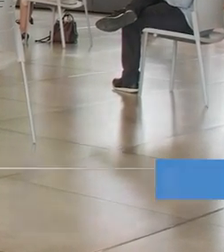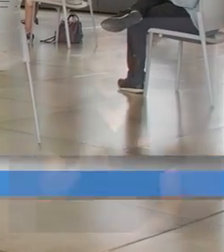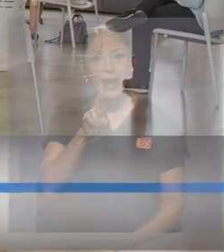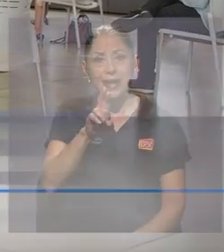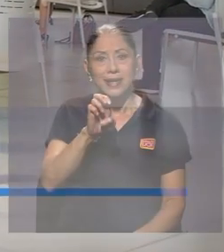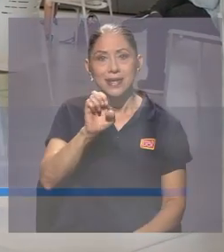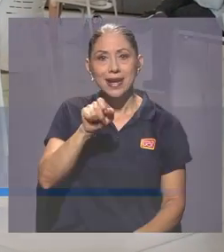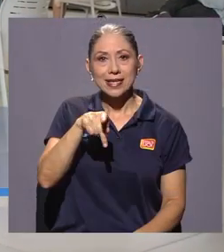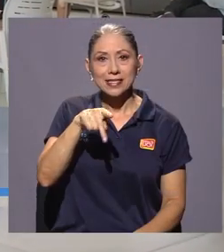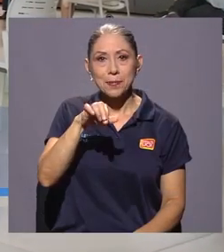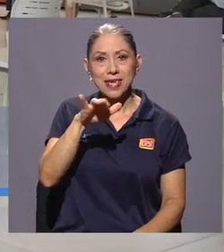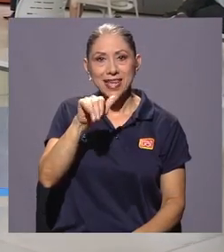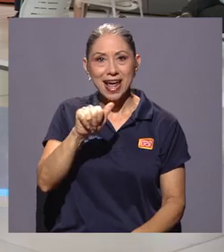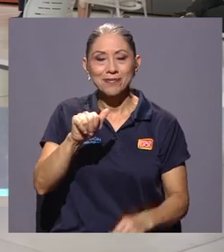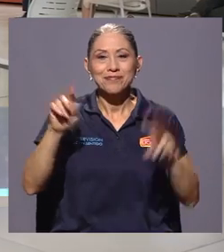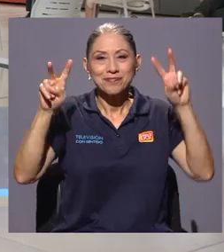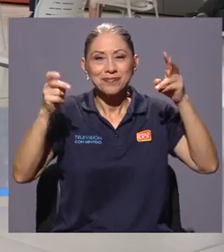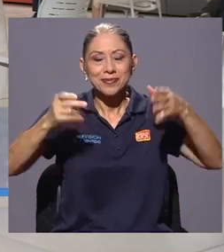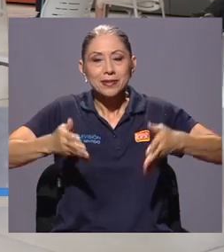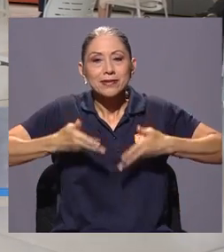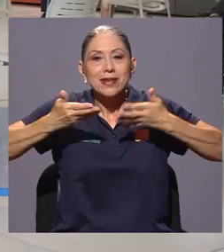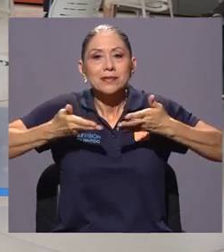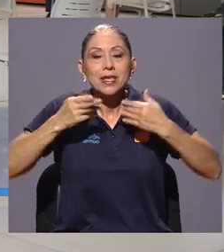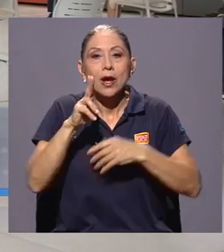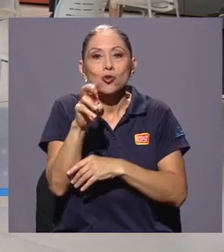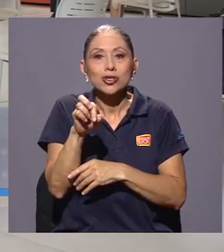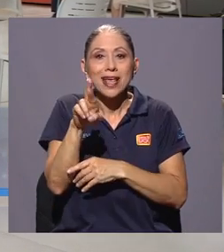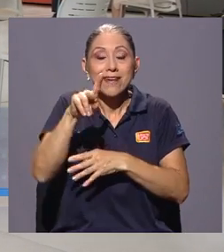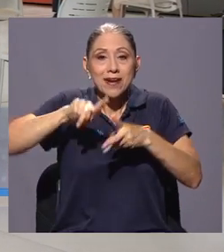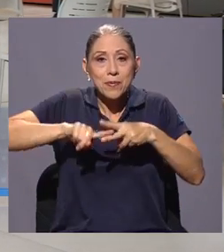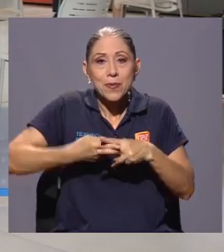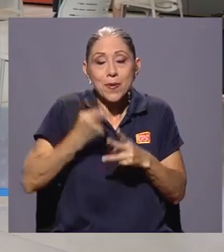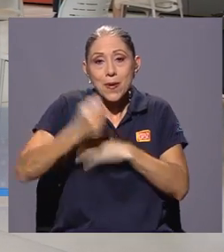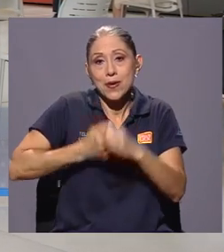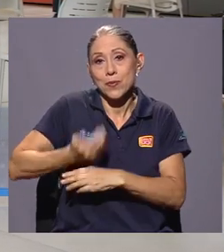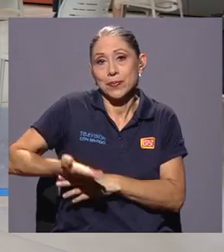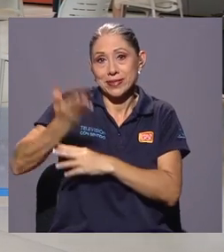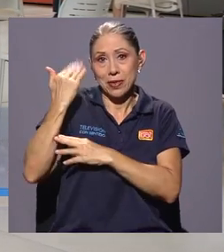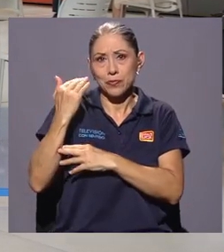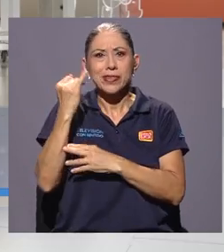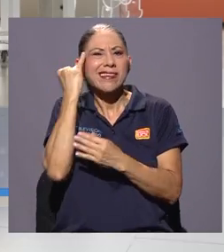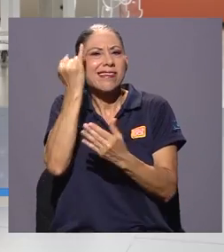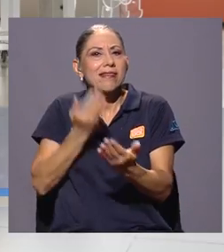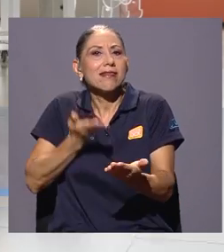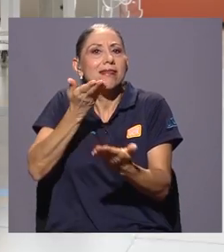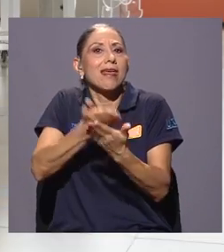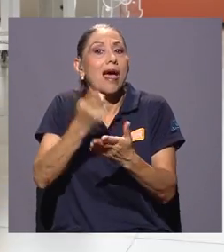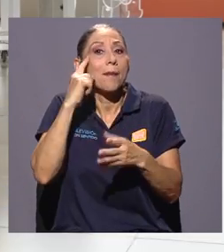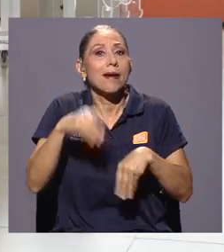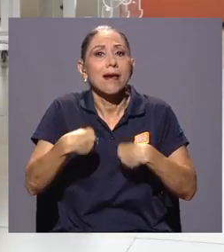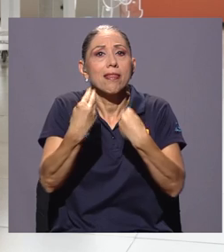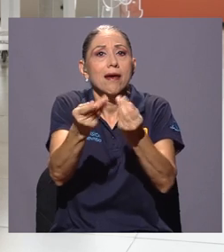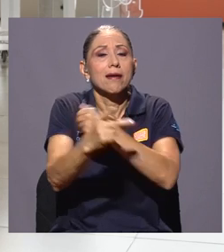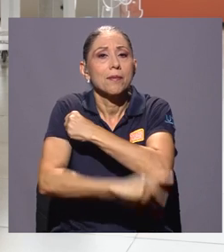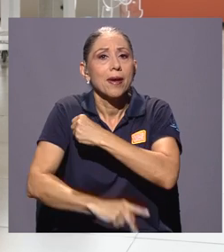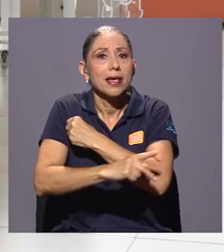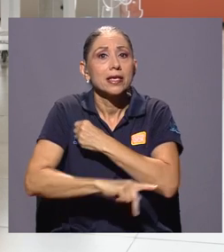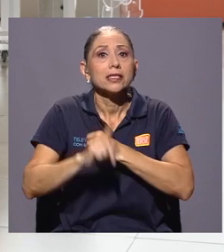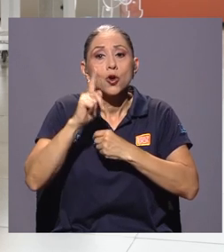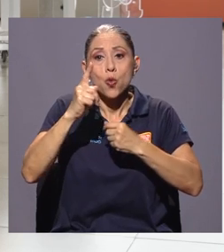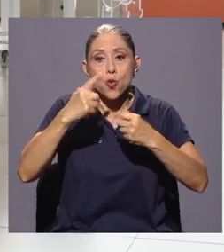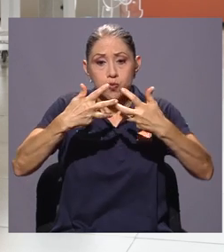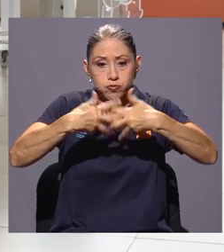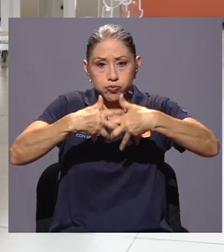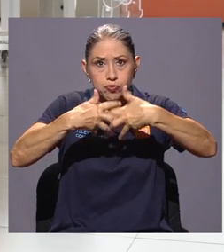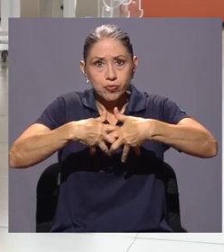Respira UCR nació en el 2020 como una iniciativa para proveer al país un prototipo de ventiladores de